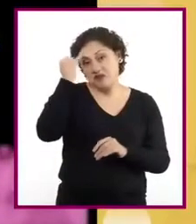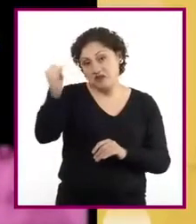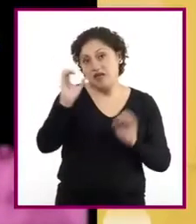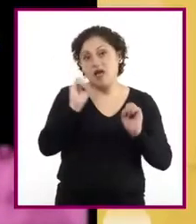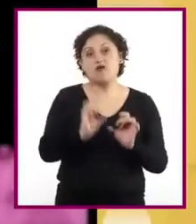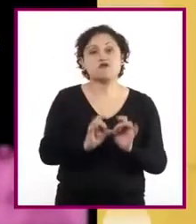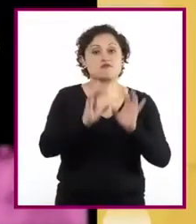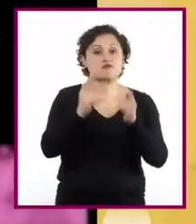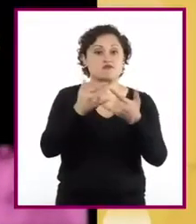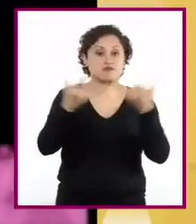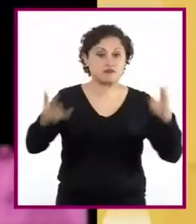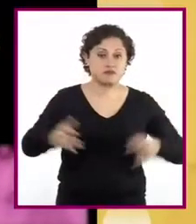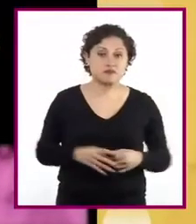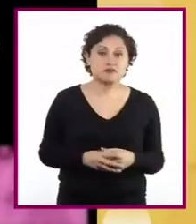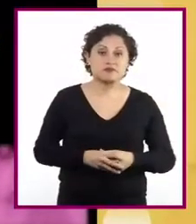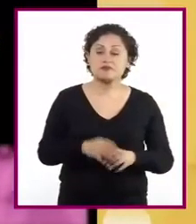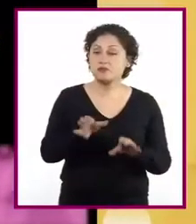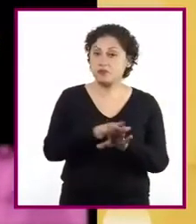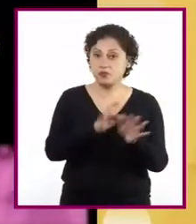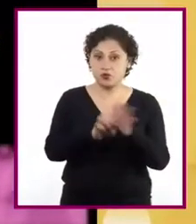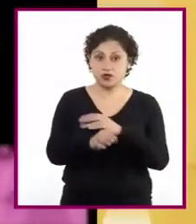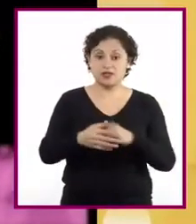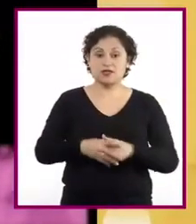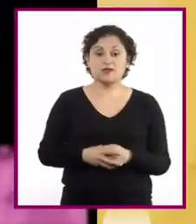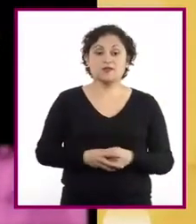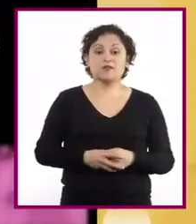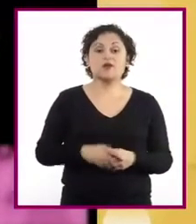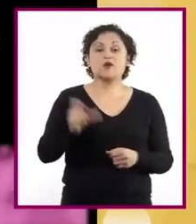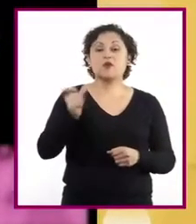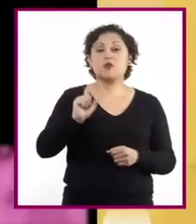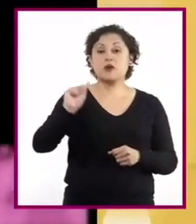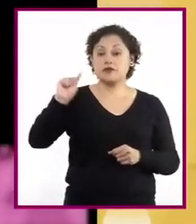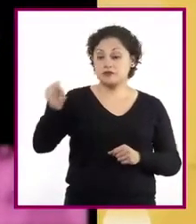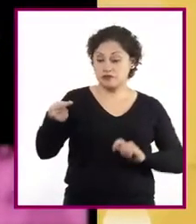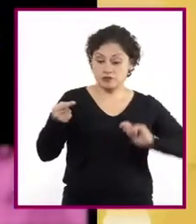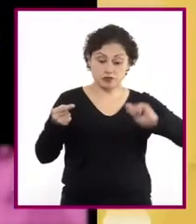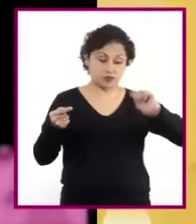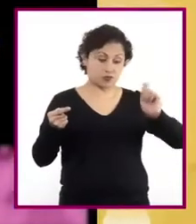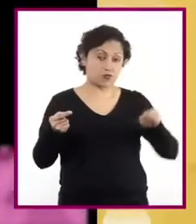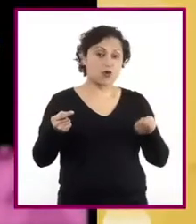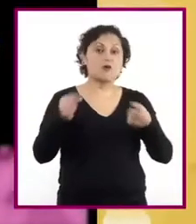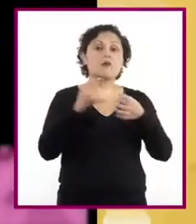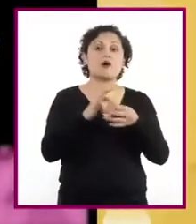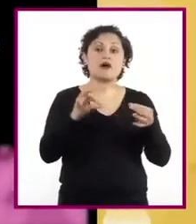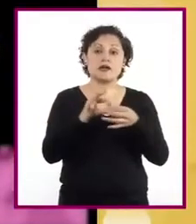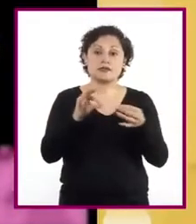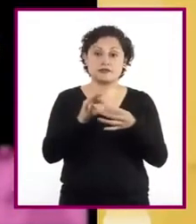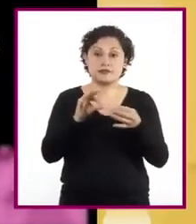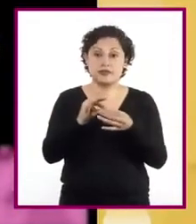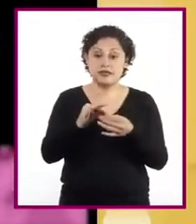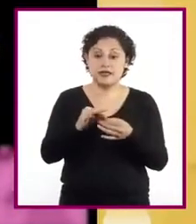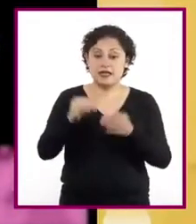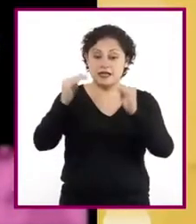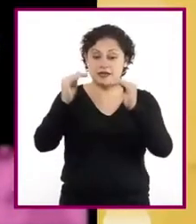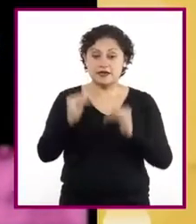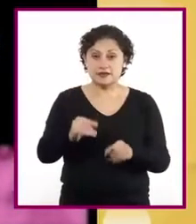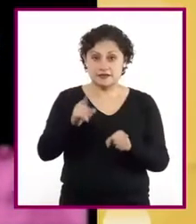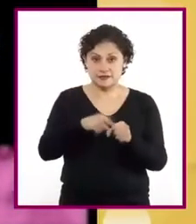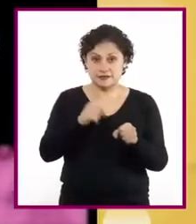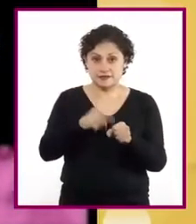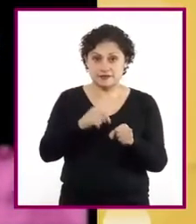Por ejemplo, al incluir entre comas la frase explicativa por la vereda oscura,